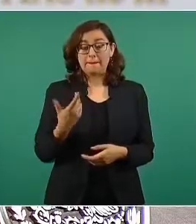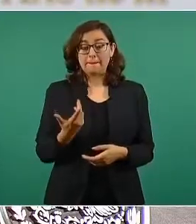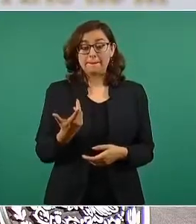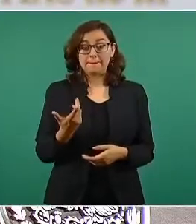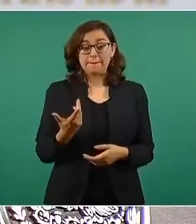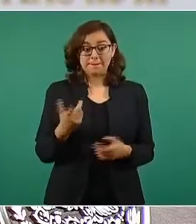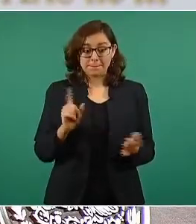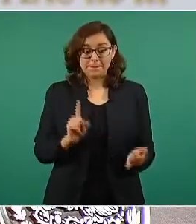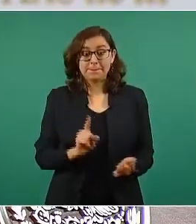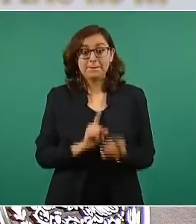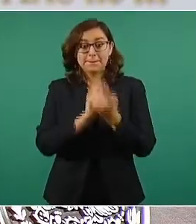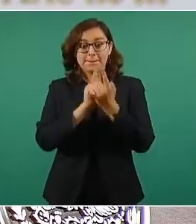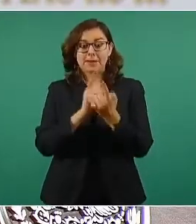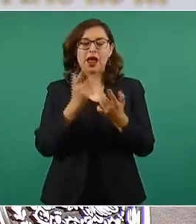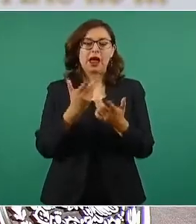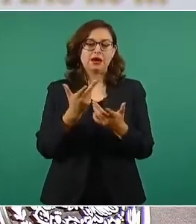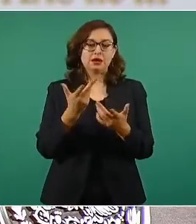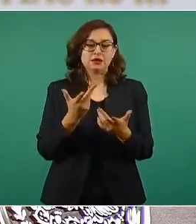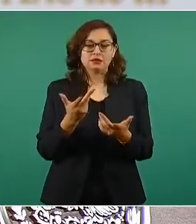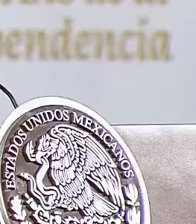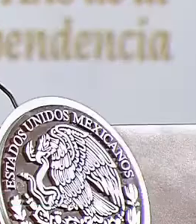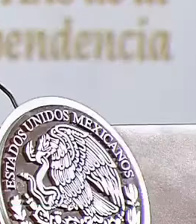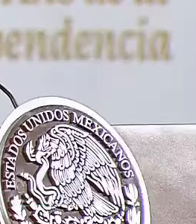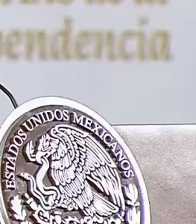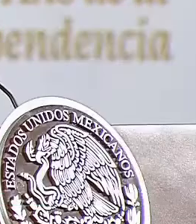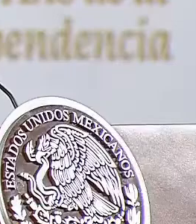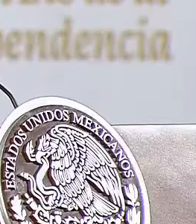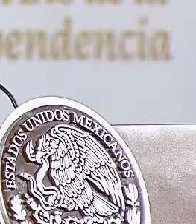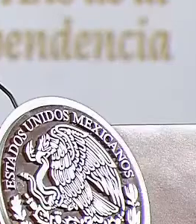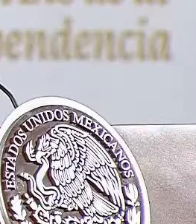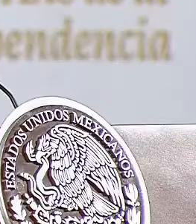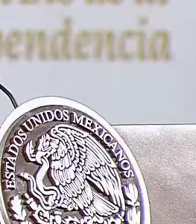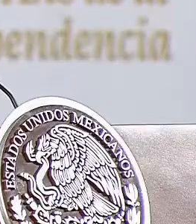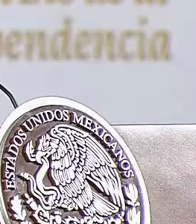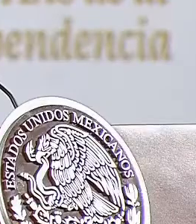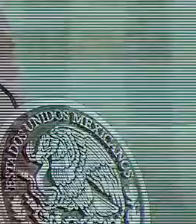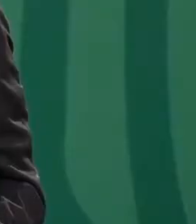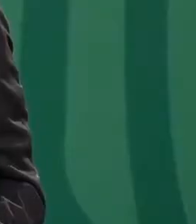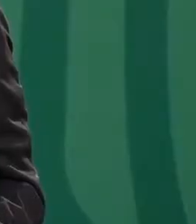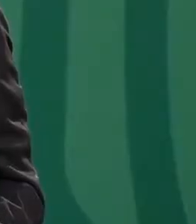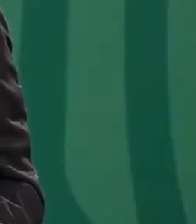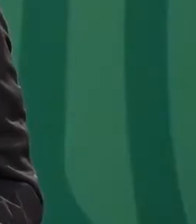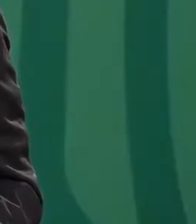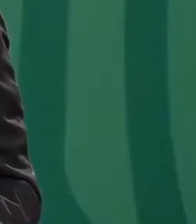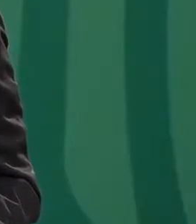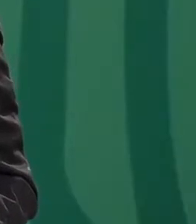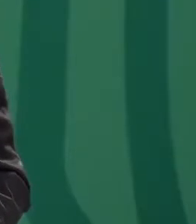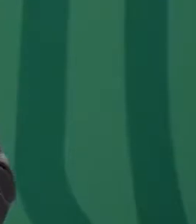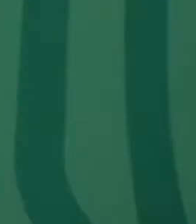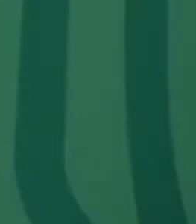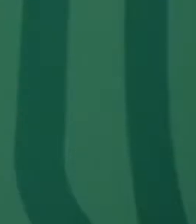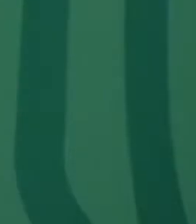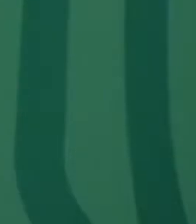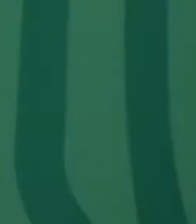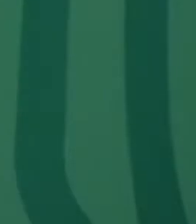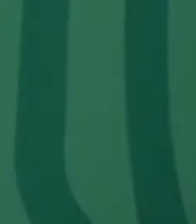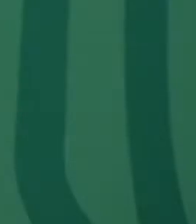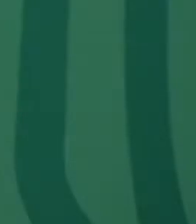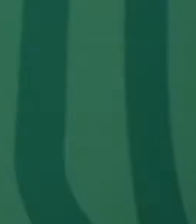nos habíamos encontrado antes, años antes, con el presidente Biden y lo primero que me dijo fue